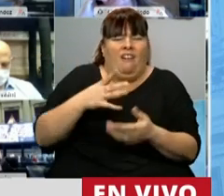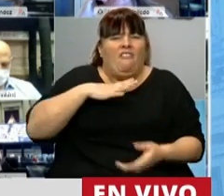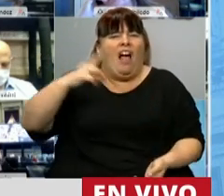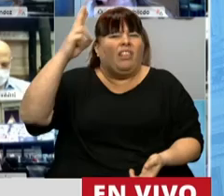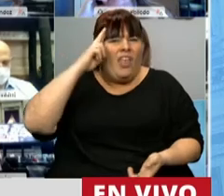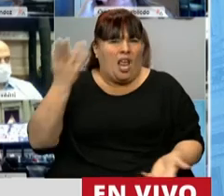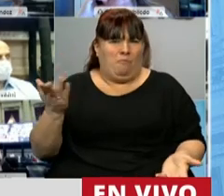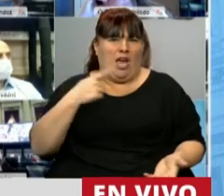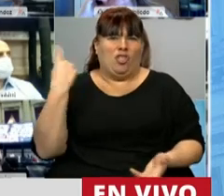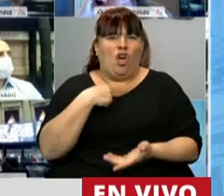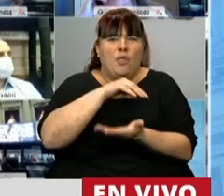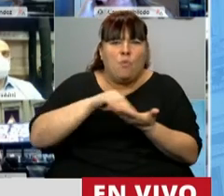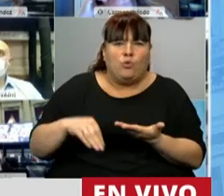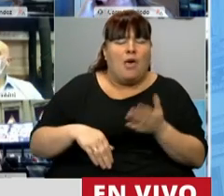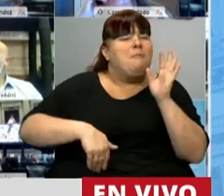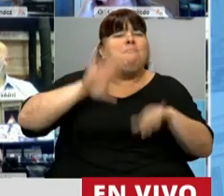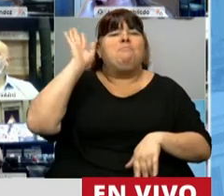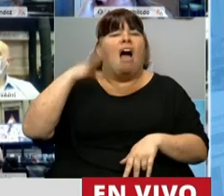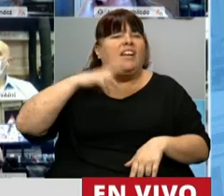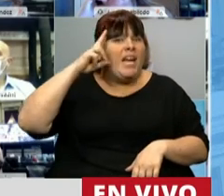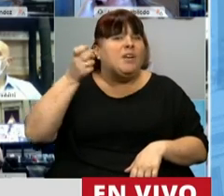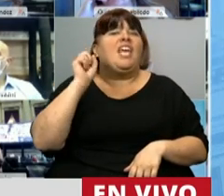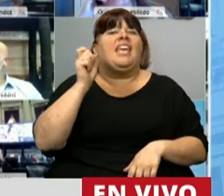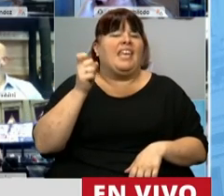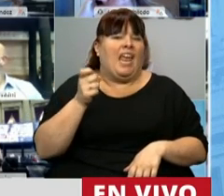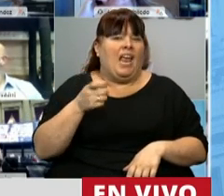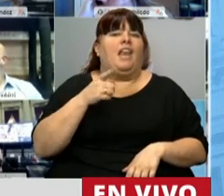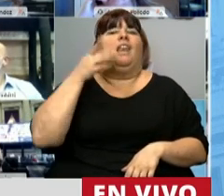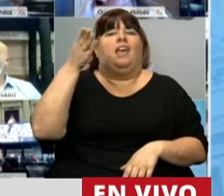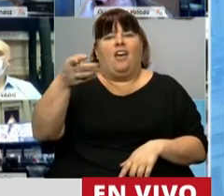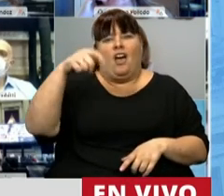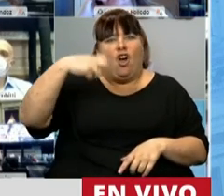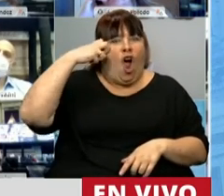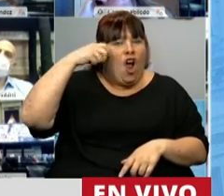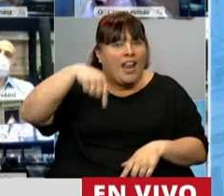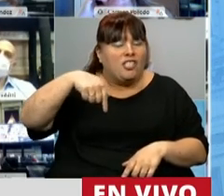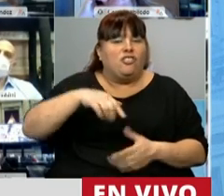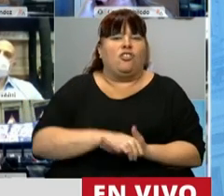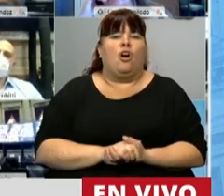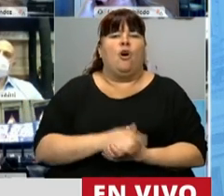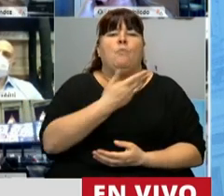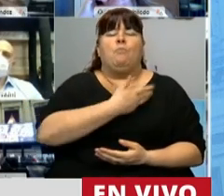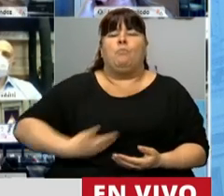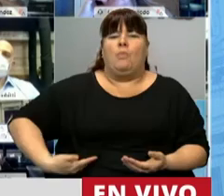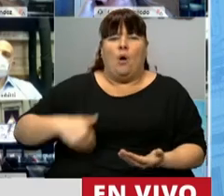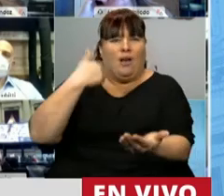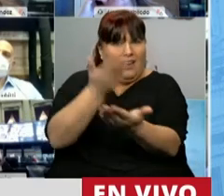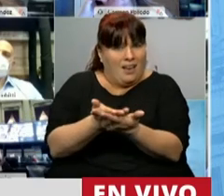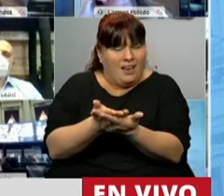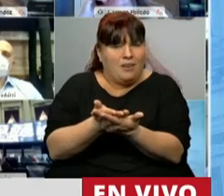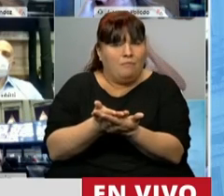respeto a los diputados pero básicamente a quienes fueron a exponer en el Congreso desde el Ejecutivo se envía